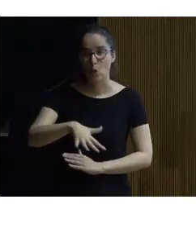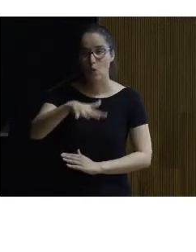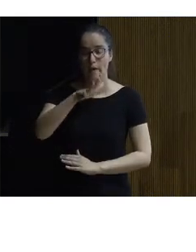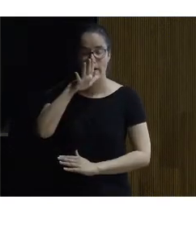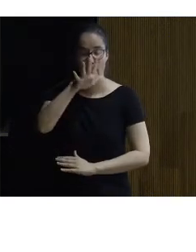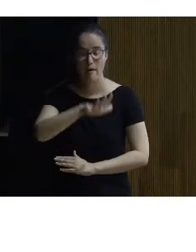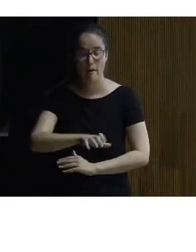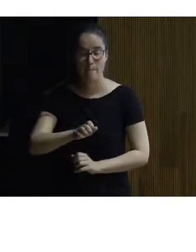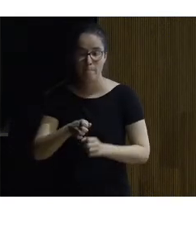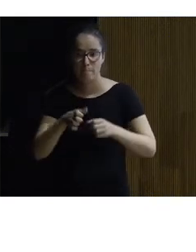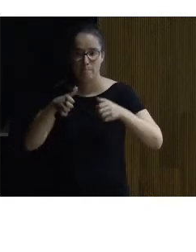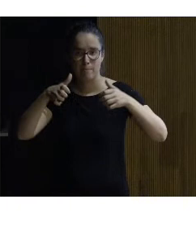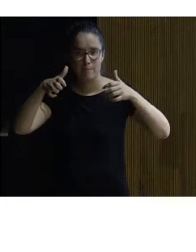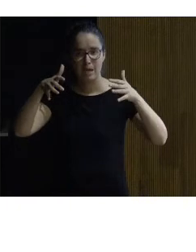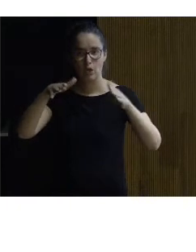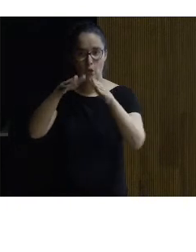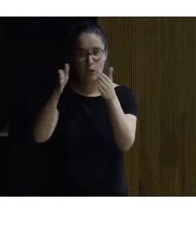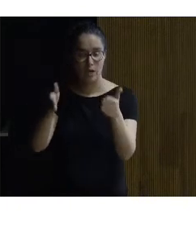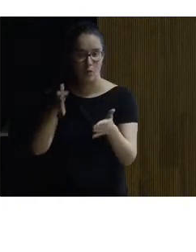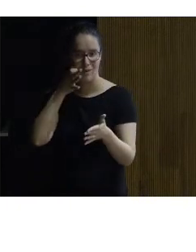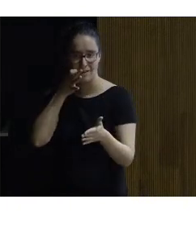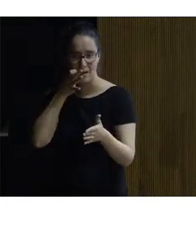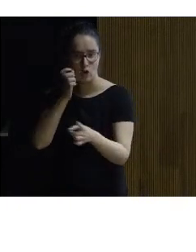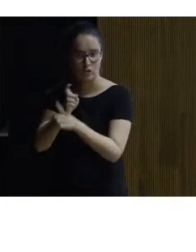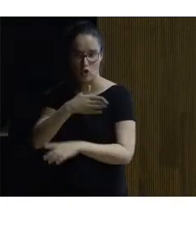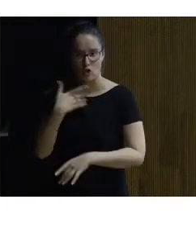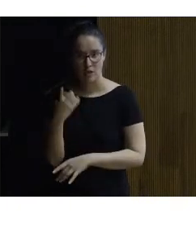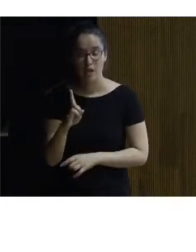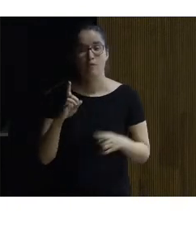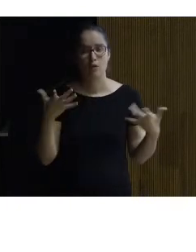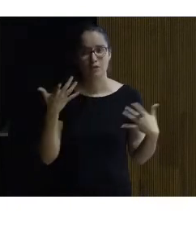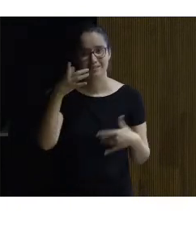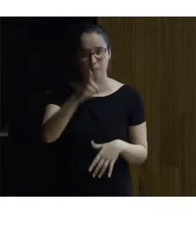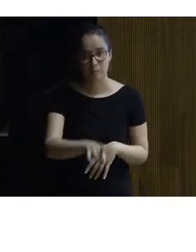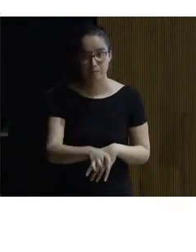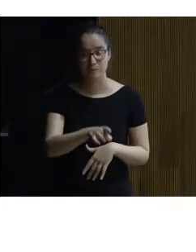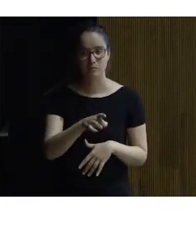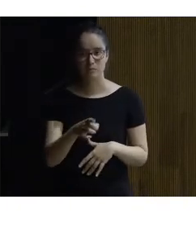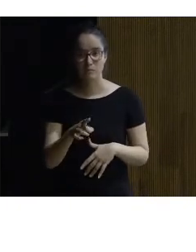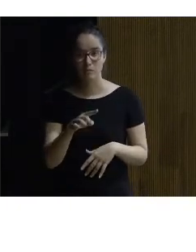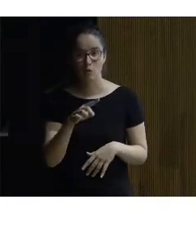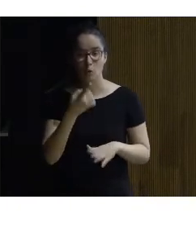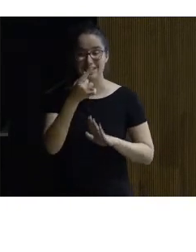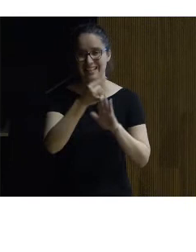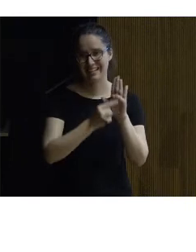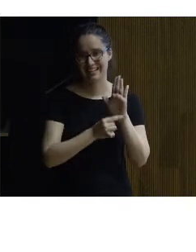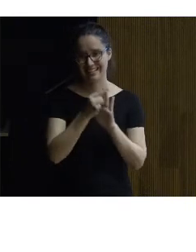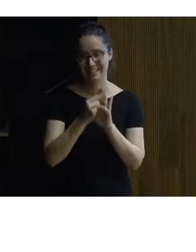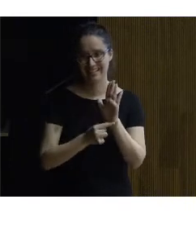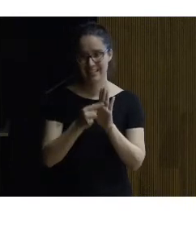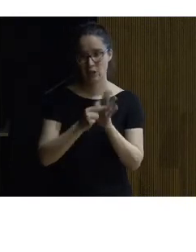extraordinario mágico de la cueva misma y eso nos llevó también a tener un criterio de